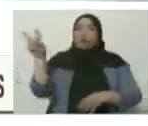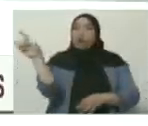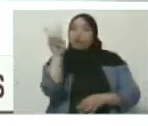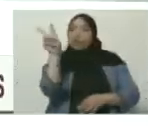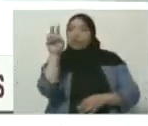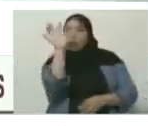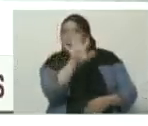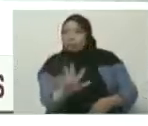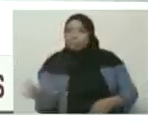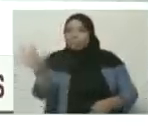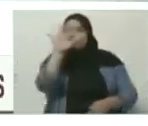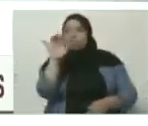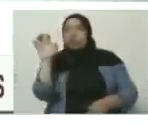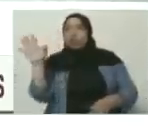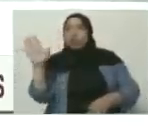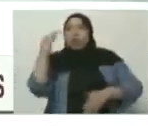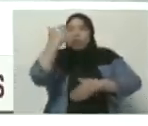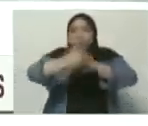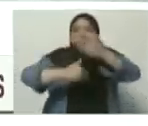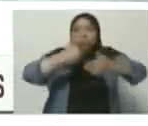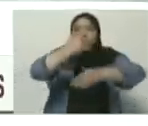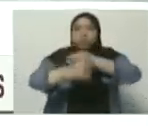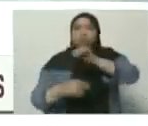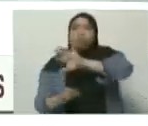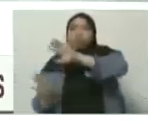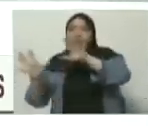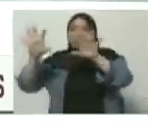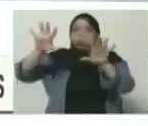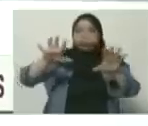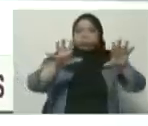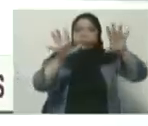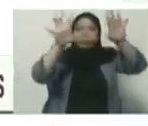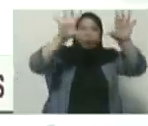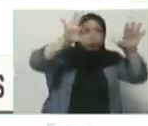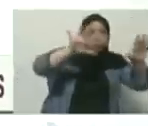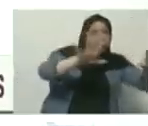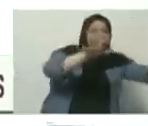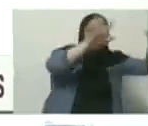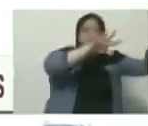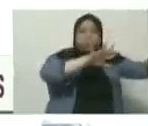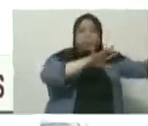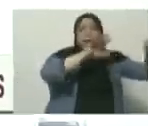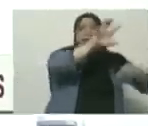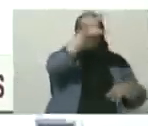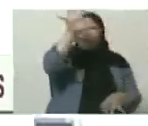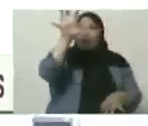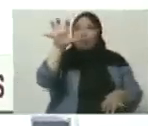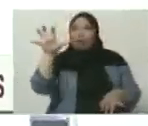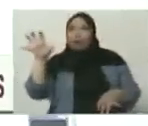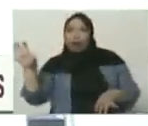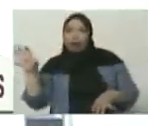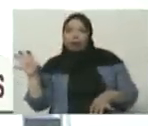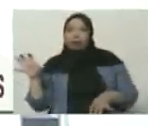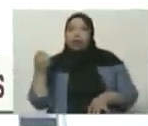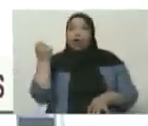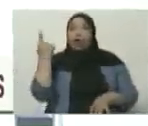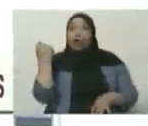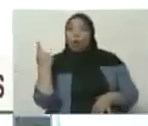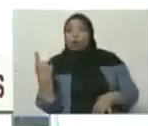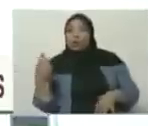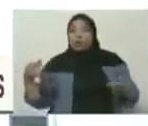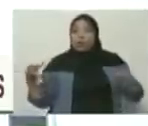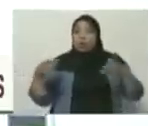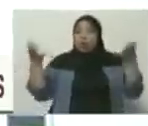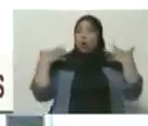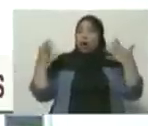este sistema y viene de lo que era la onda tropical número 11. Nos llama mucho la atención de que las ondas